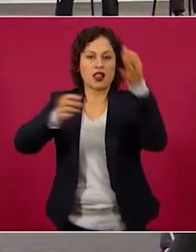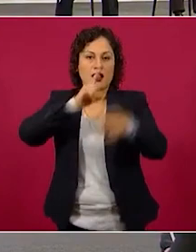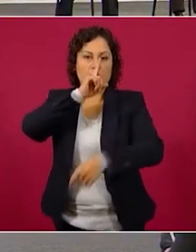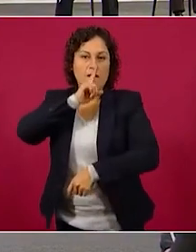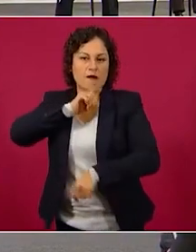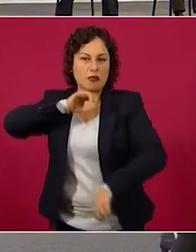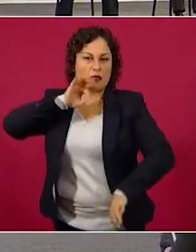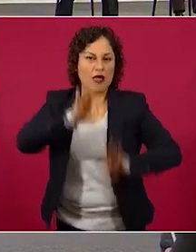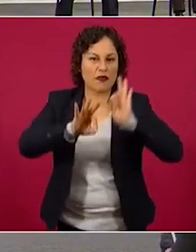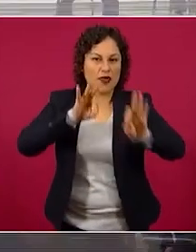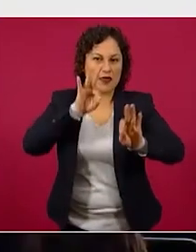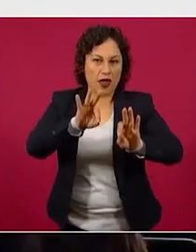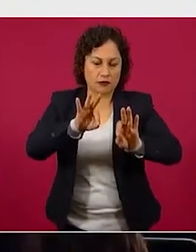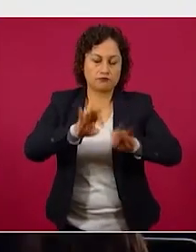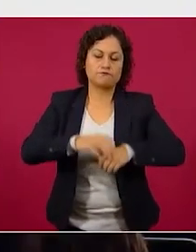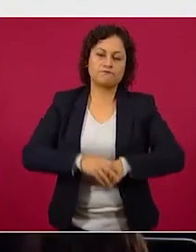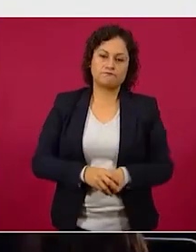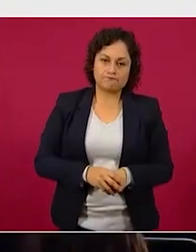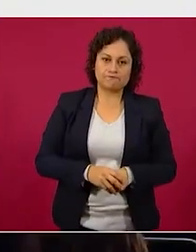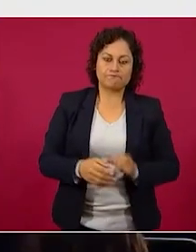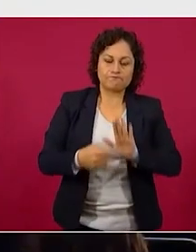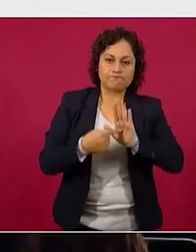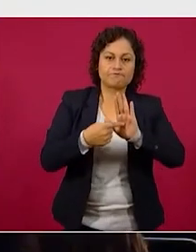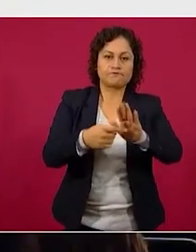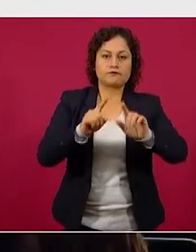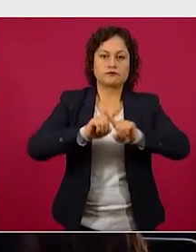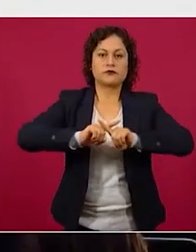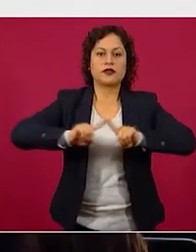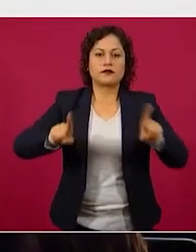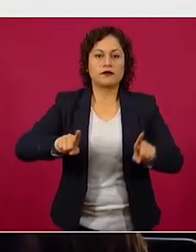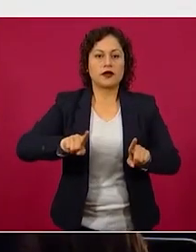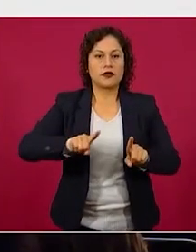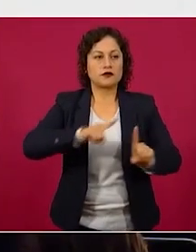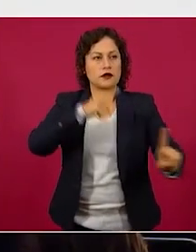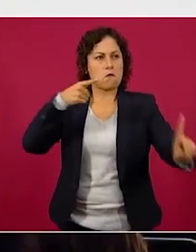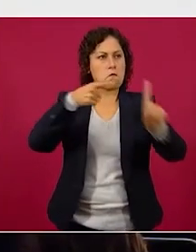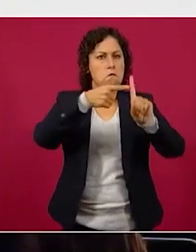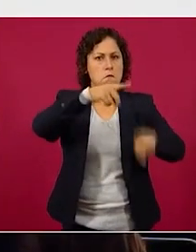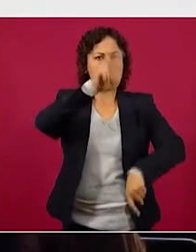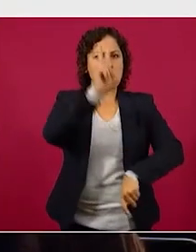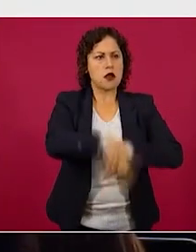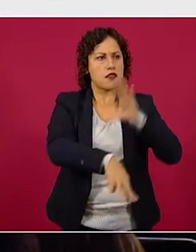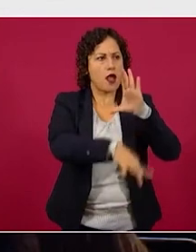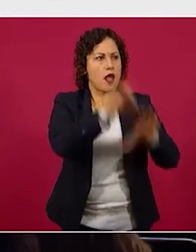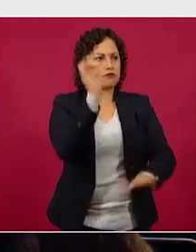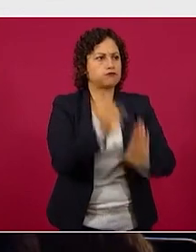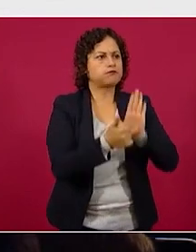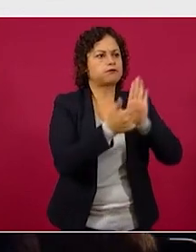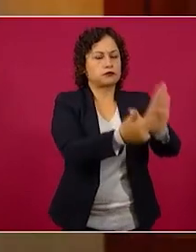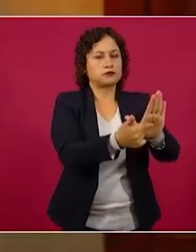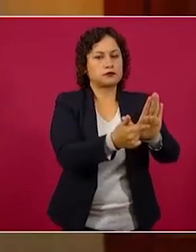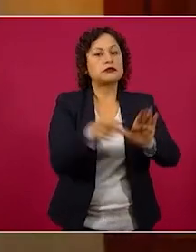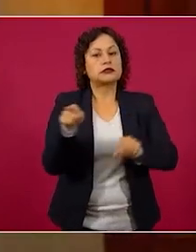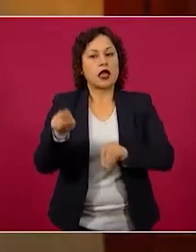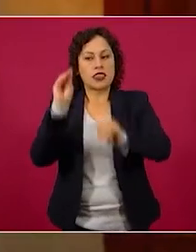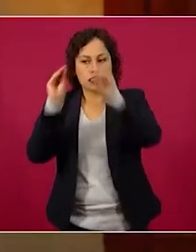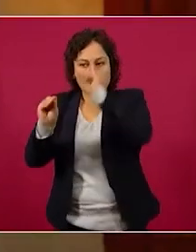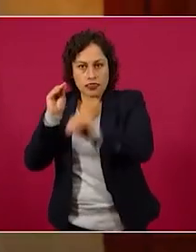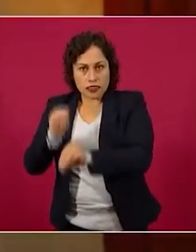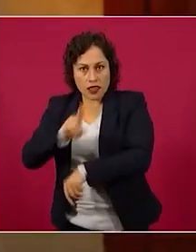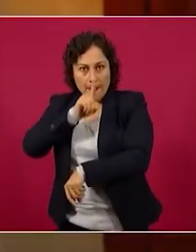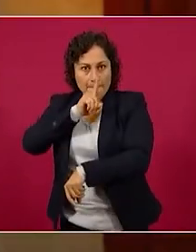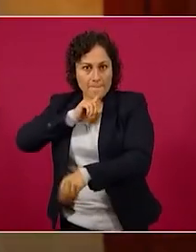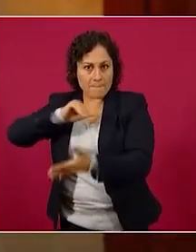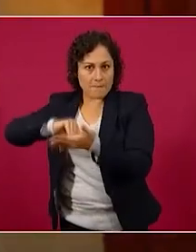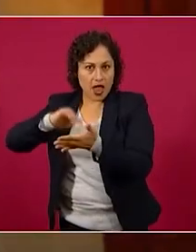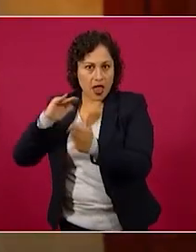búsqueda de la verdad y la fabricación de la mentira entre la